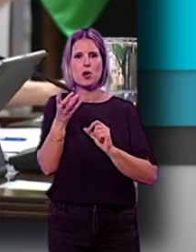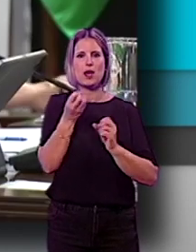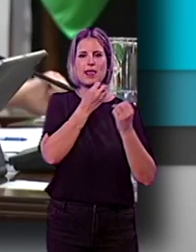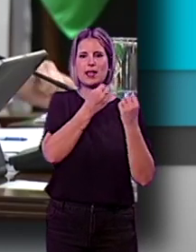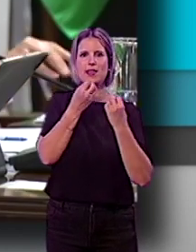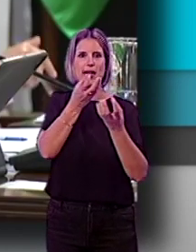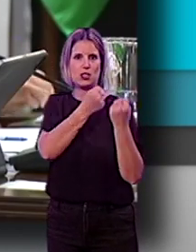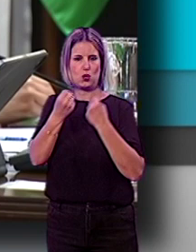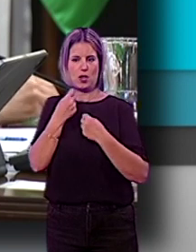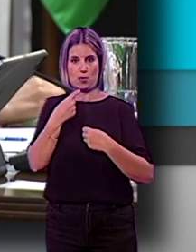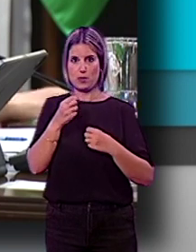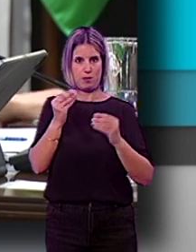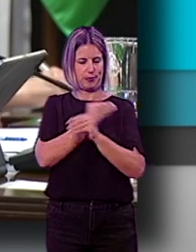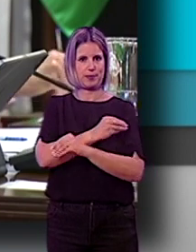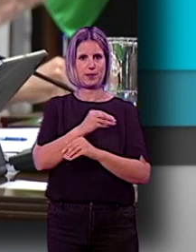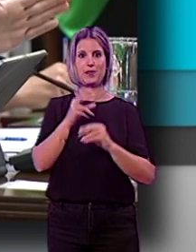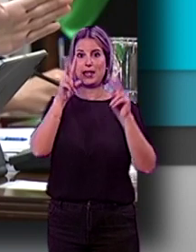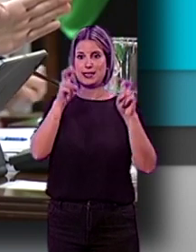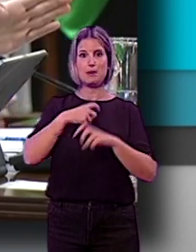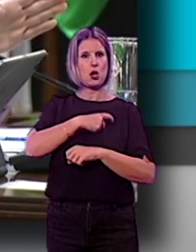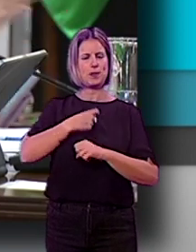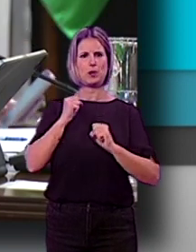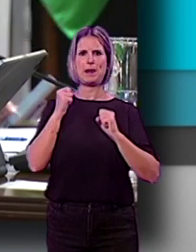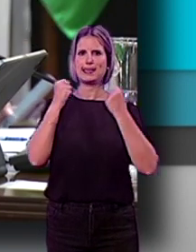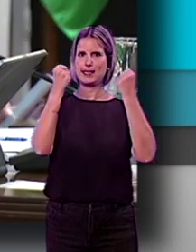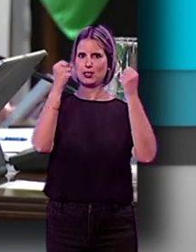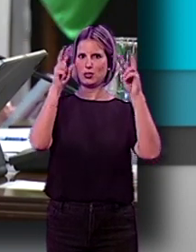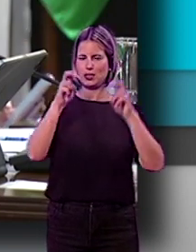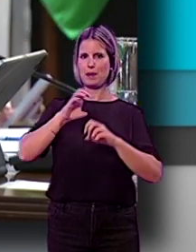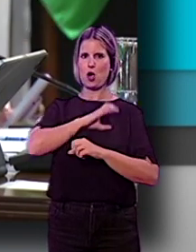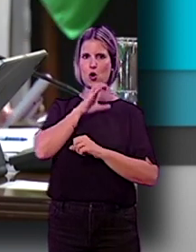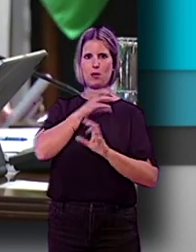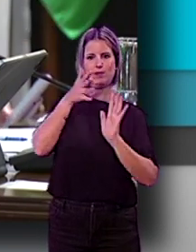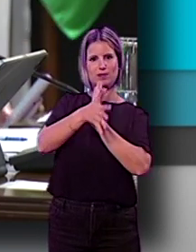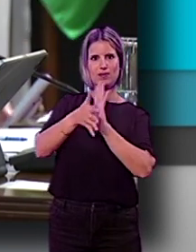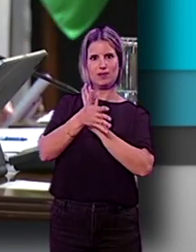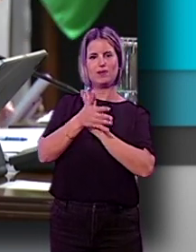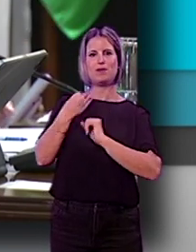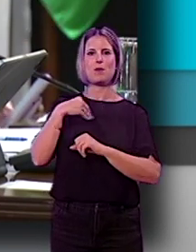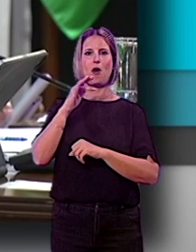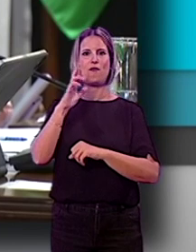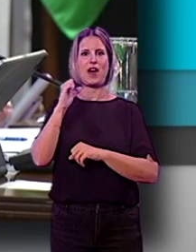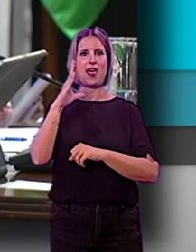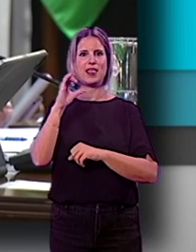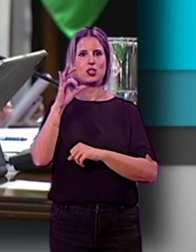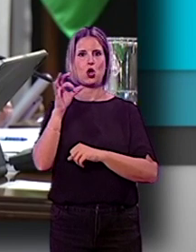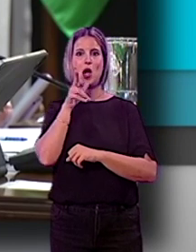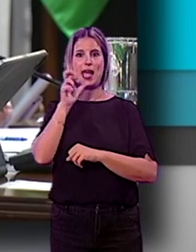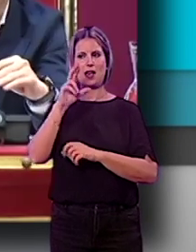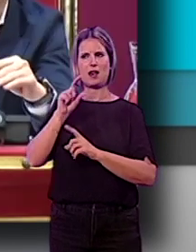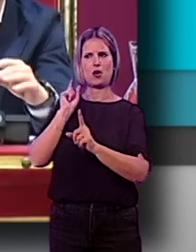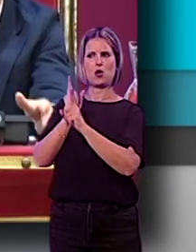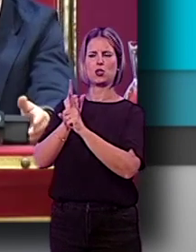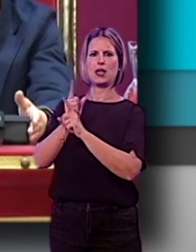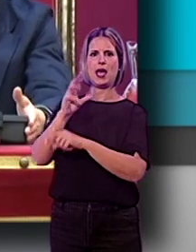institucional. El momento más tenso de la comisión ha llegado con la intervención del concejal socialista Francisco Herrera, quien ha recriminado a Episcopo la